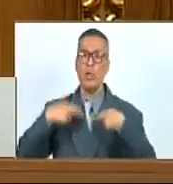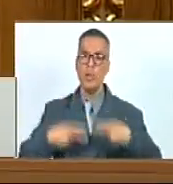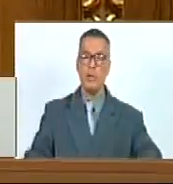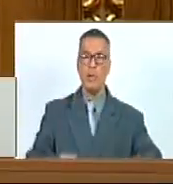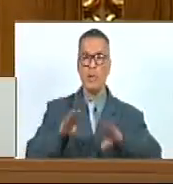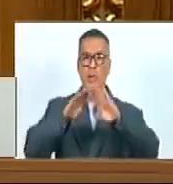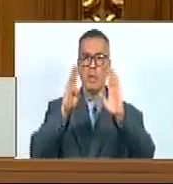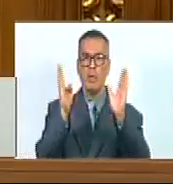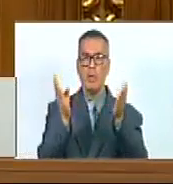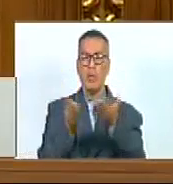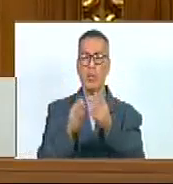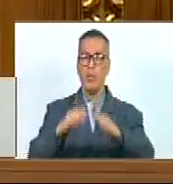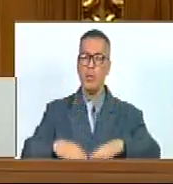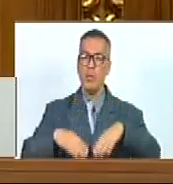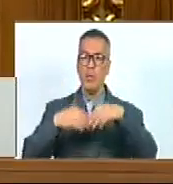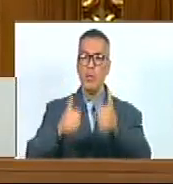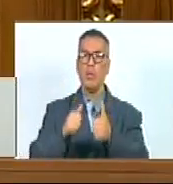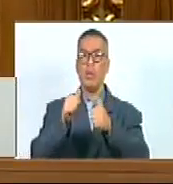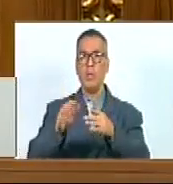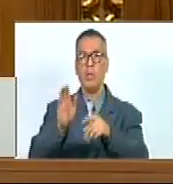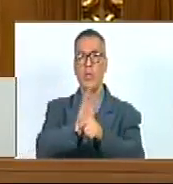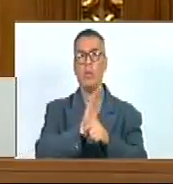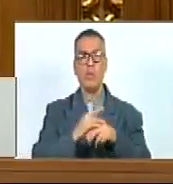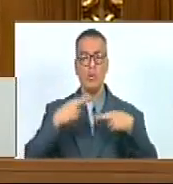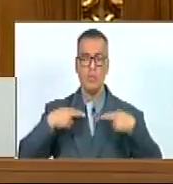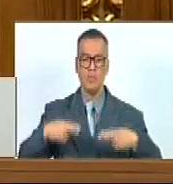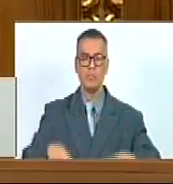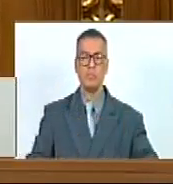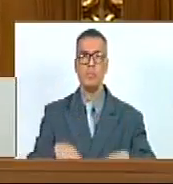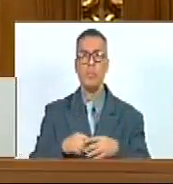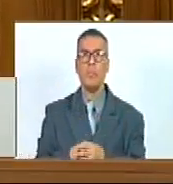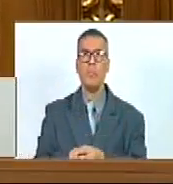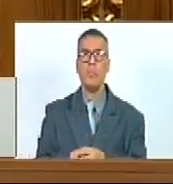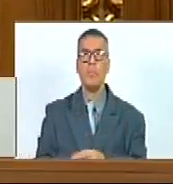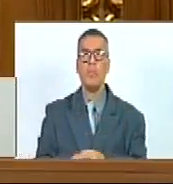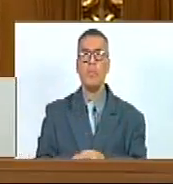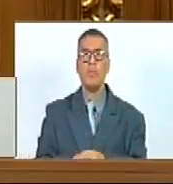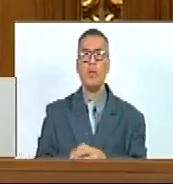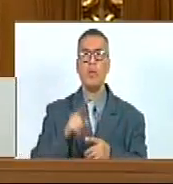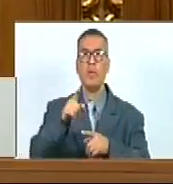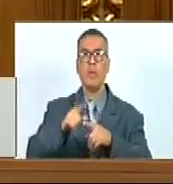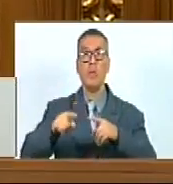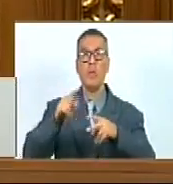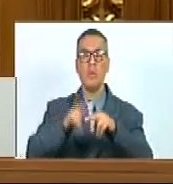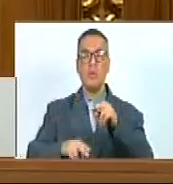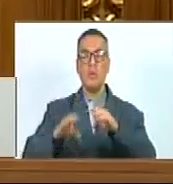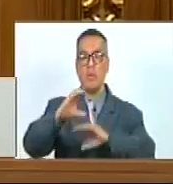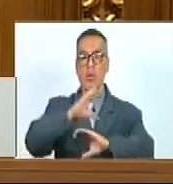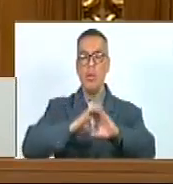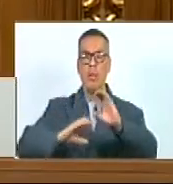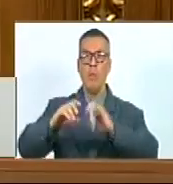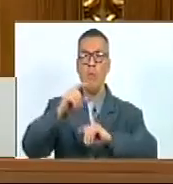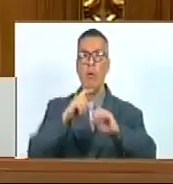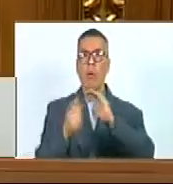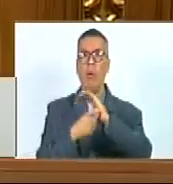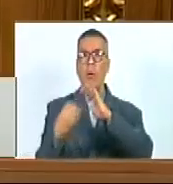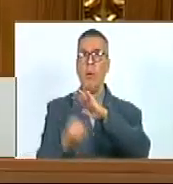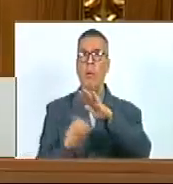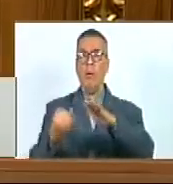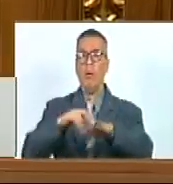el planeta Y la salvación De la especie Humana Un ministerio De ecosocialismo Institutos